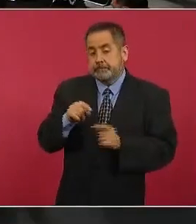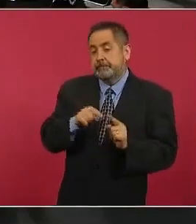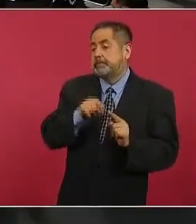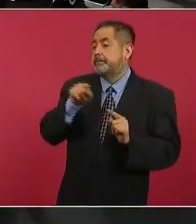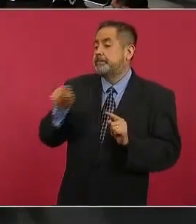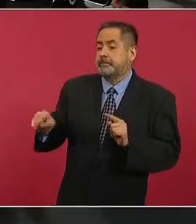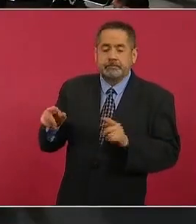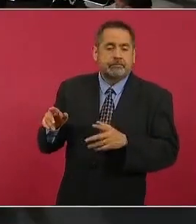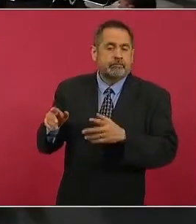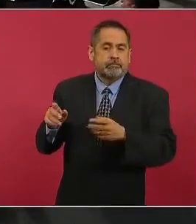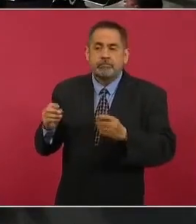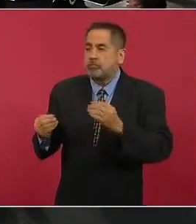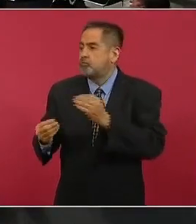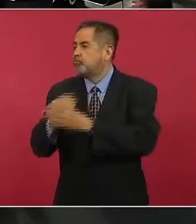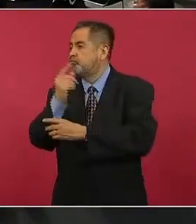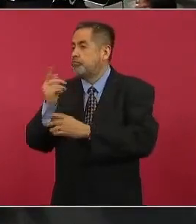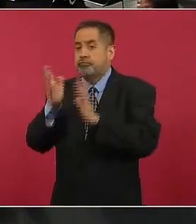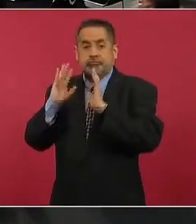prevalece